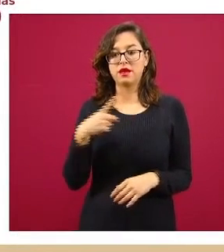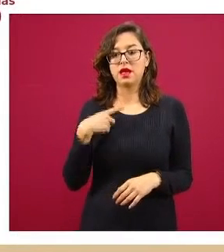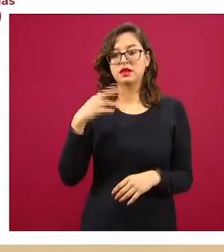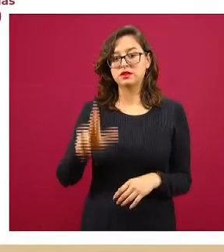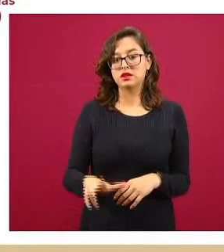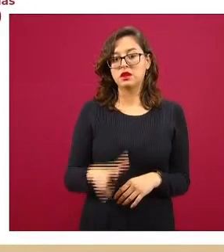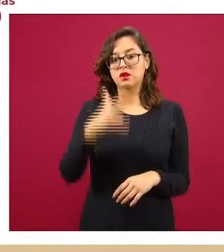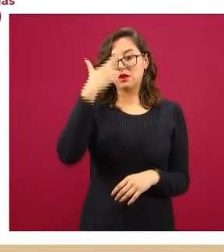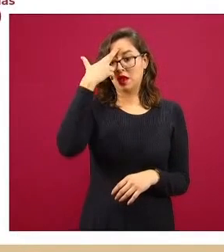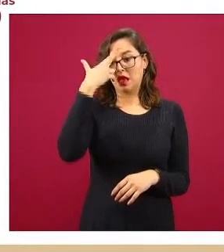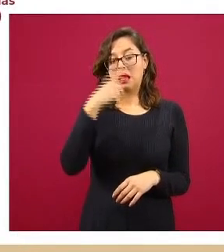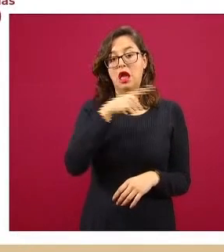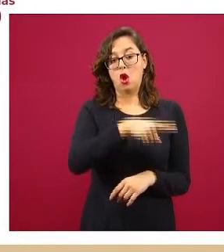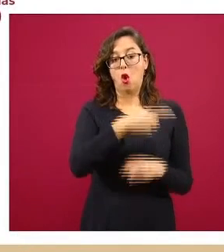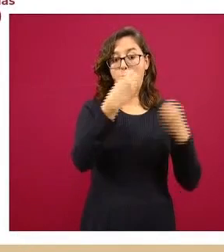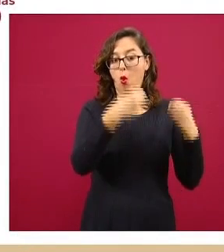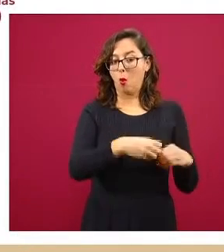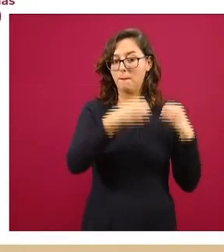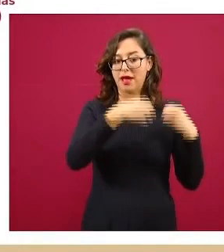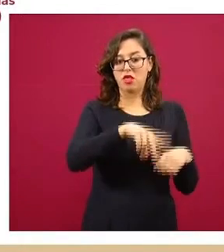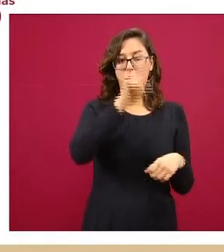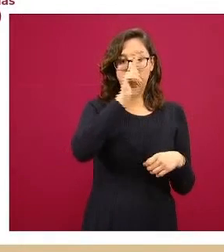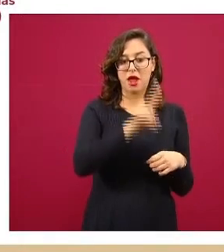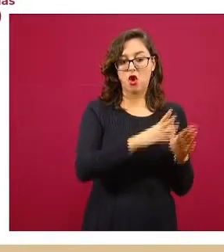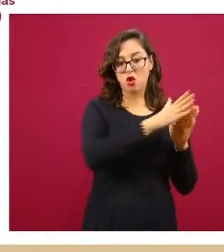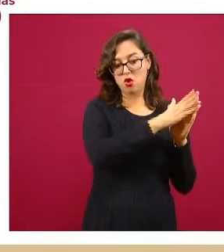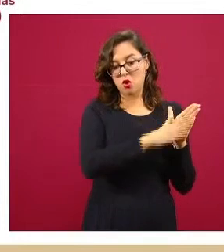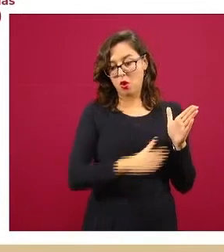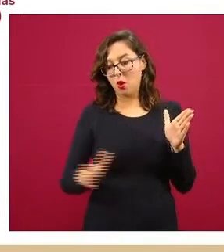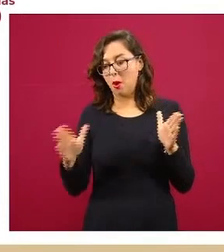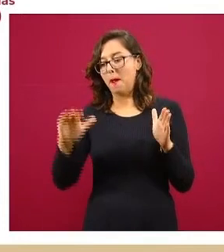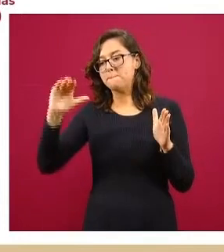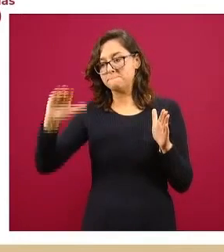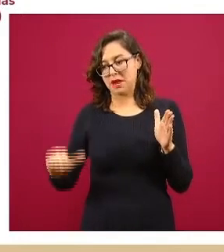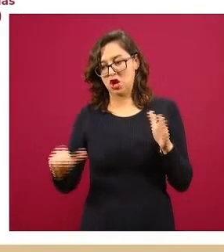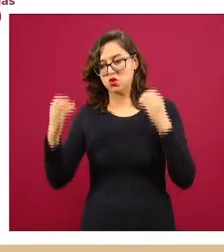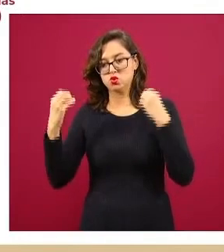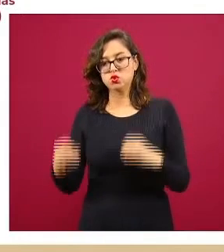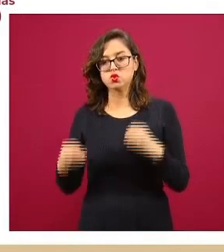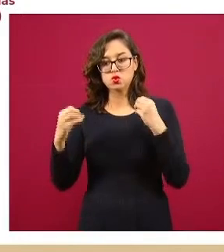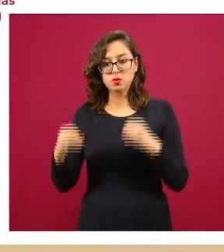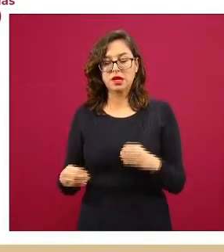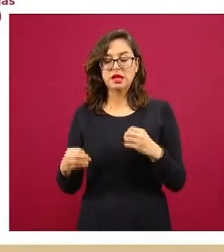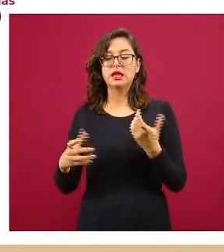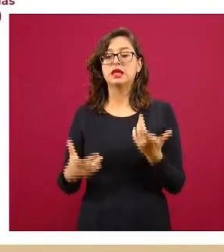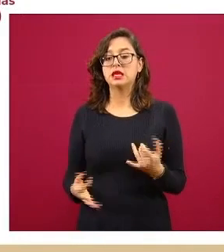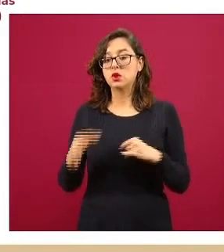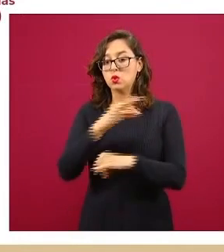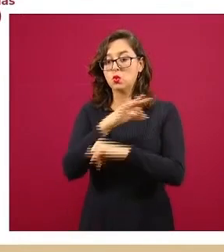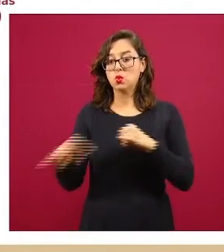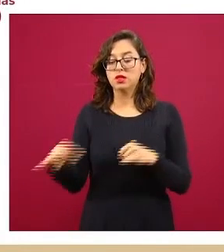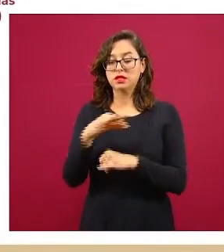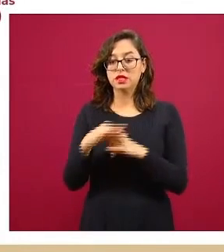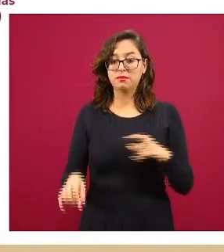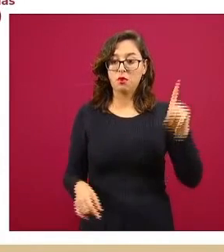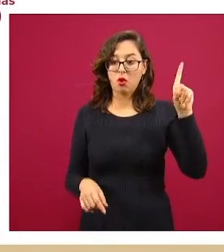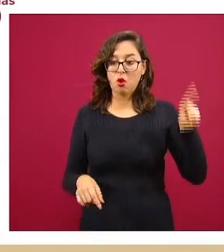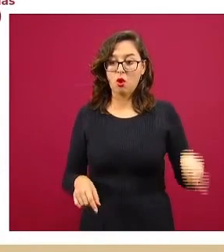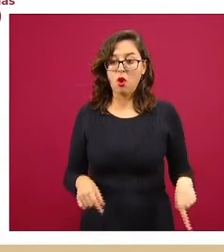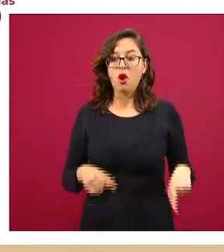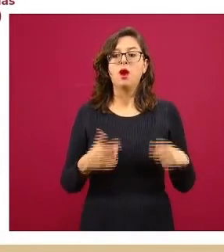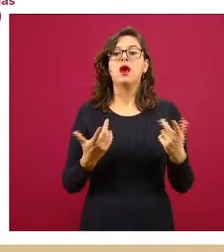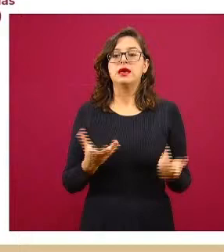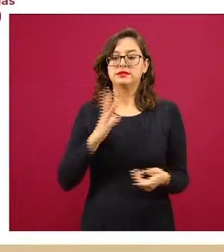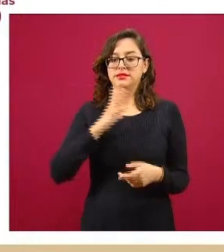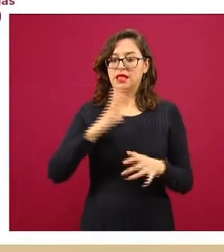ordenados de mayor ocupación a menor ocupación. En la última barra tenemos el promedio nacional, donde tenemos un